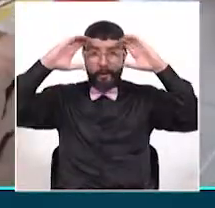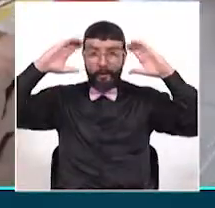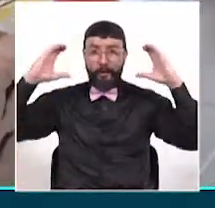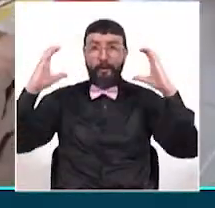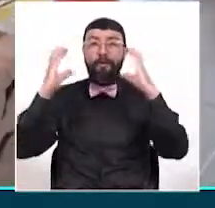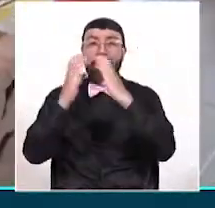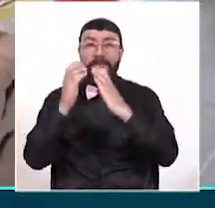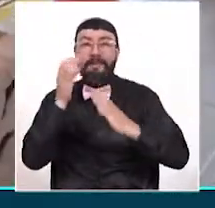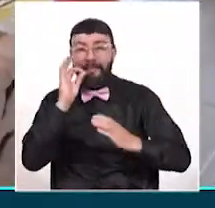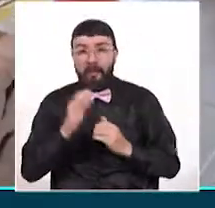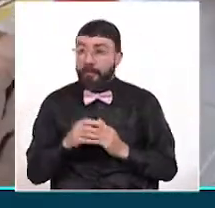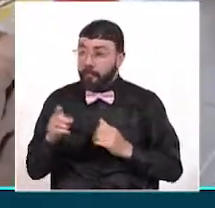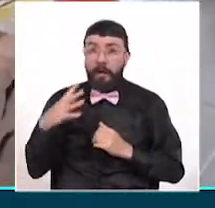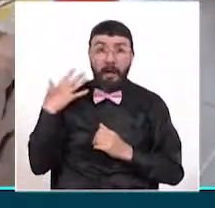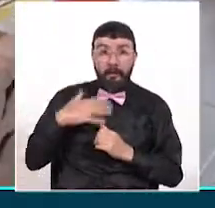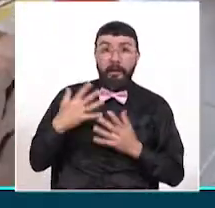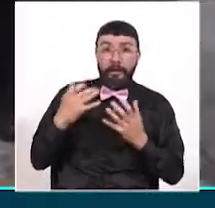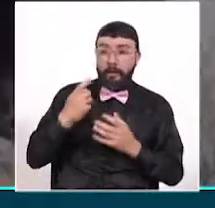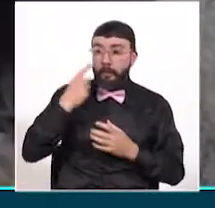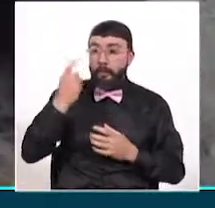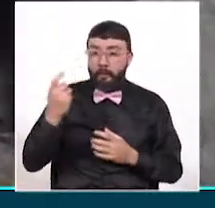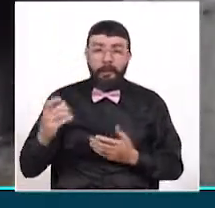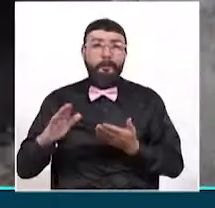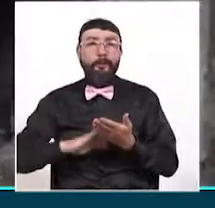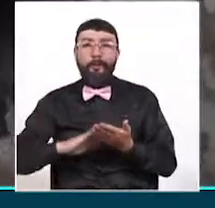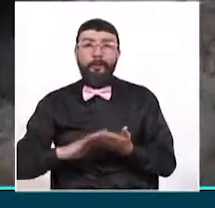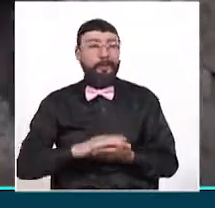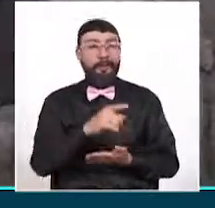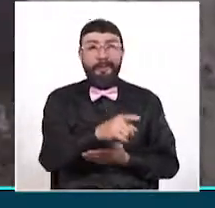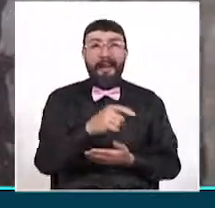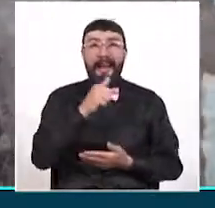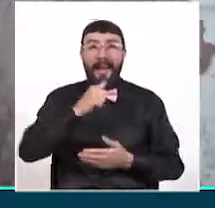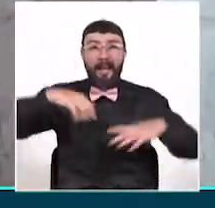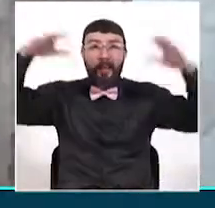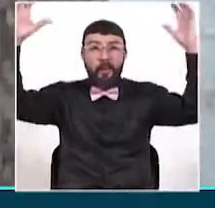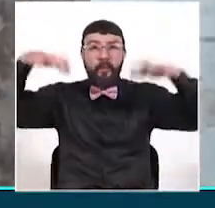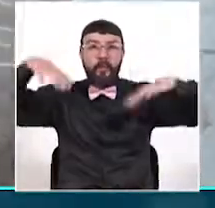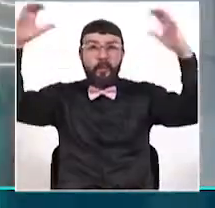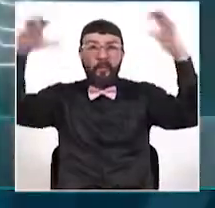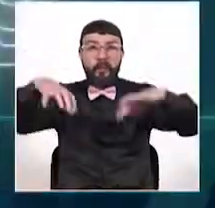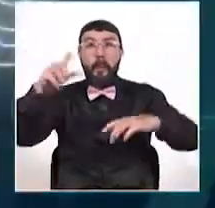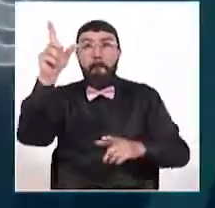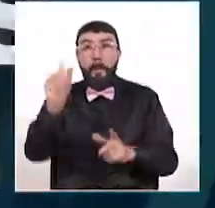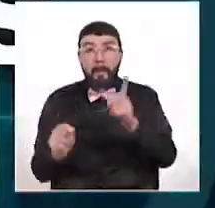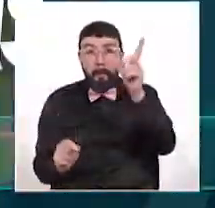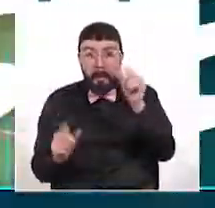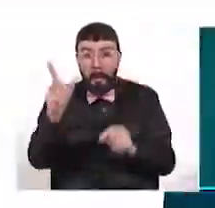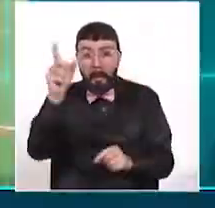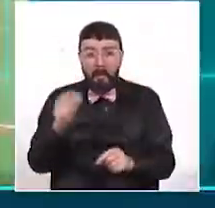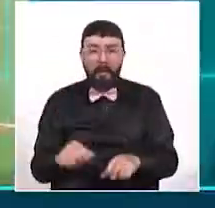Armenia buscan una solución para frenar las inundaciones en el escenario que alberga a varias disciplinas deportivas.